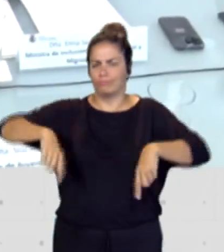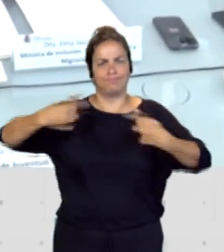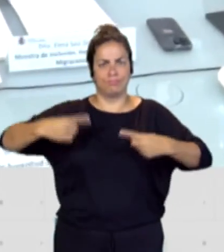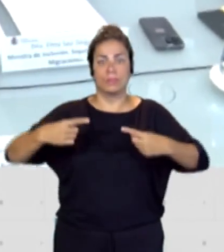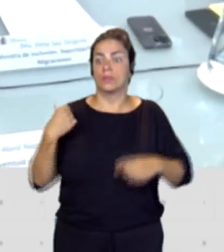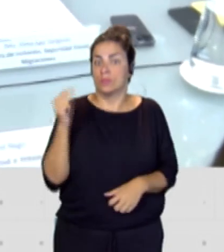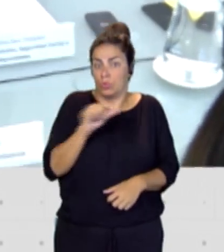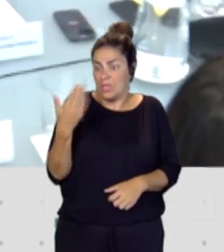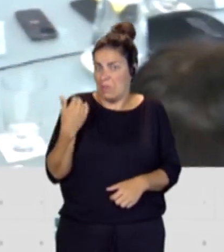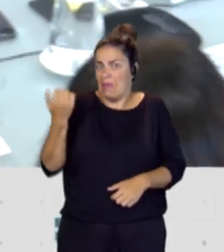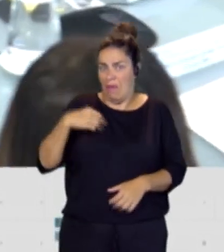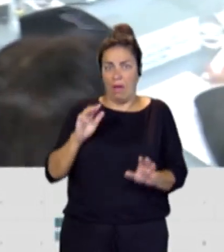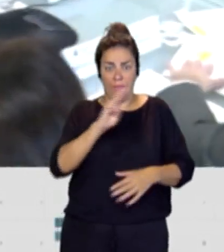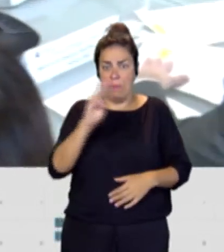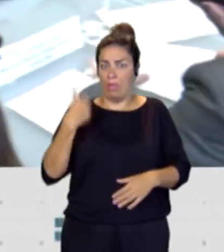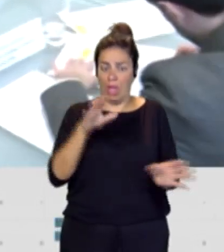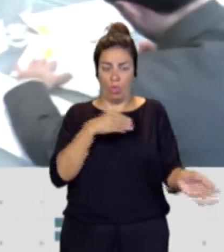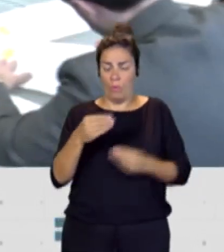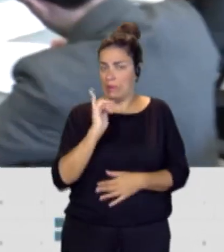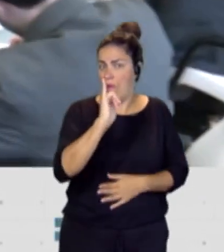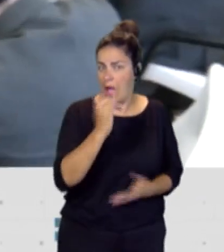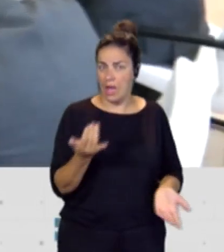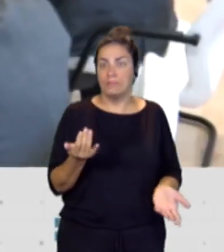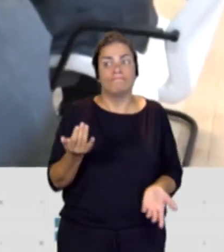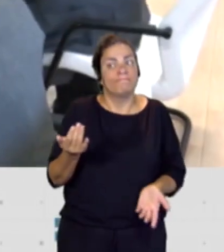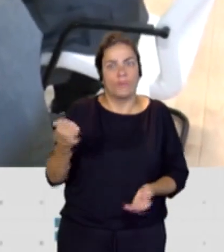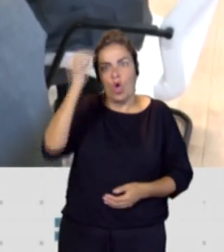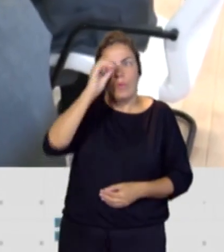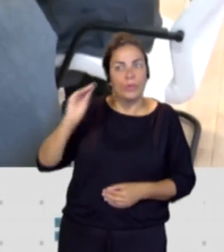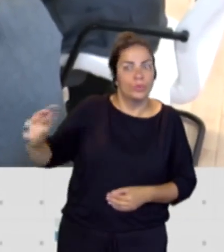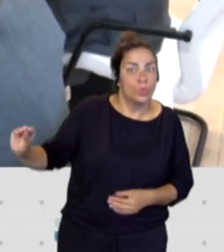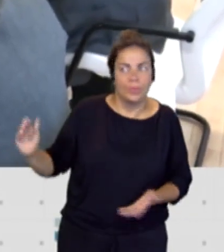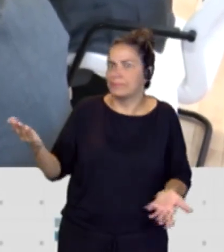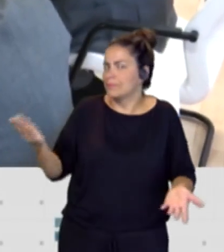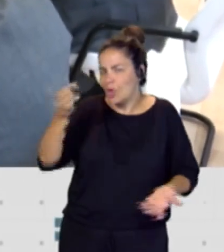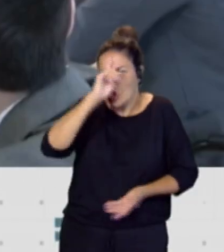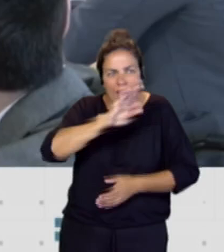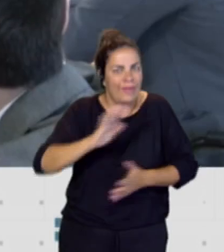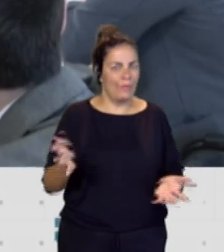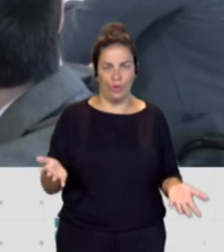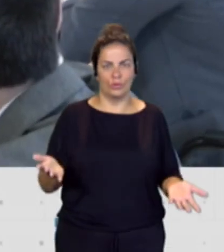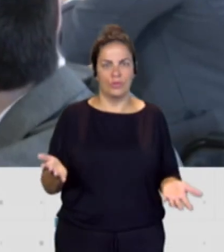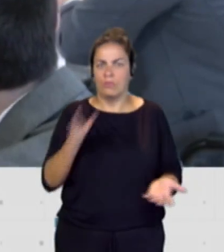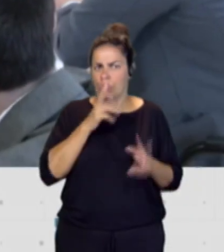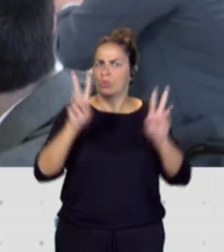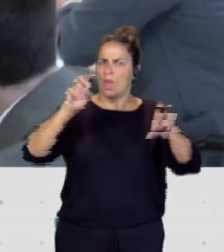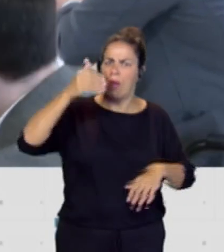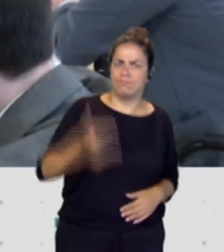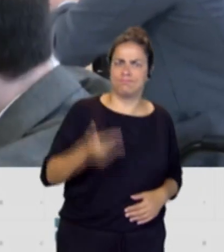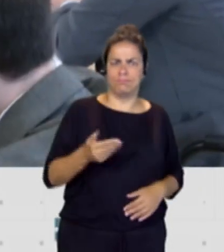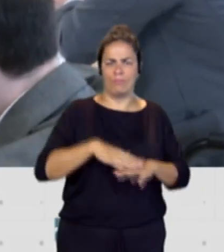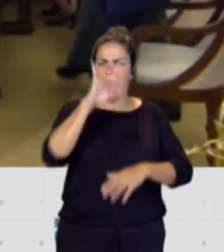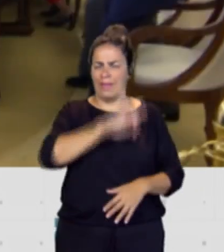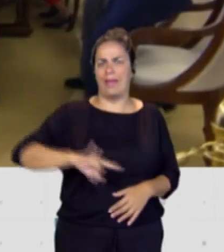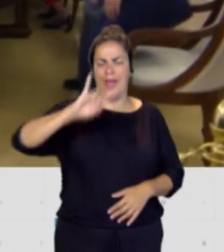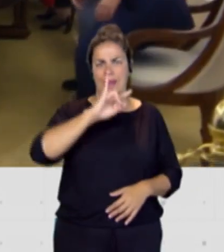Partido Popular tiene este documento y aún no sabemos lo que opina de un tema tan trascendental para todos y todas para Canarias